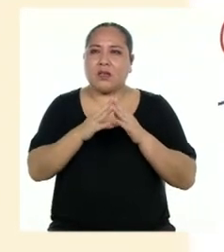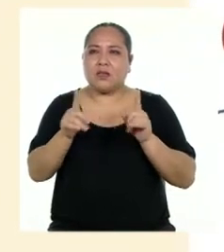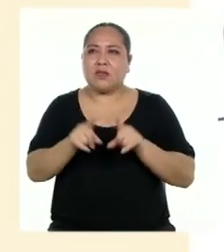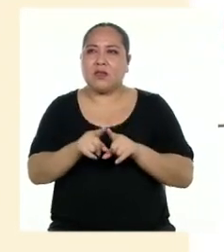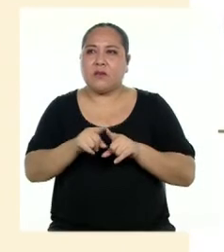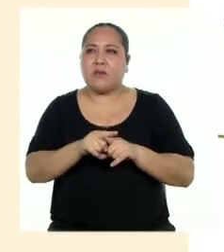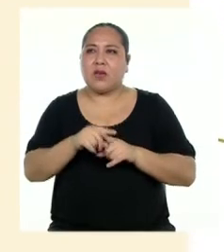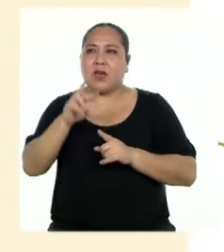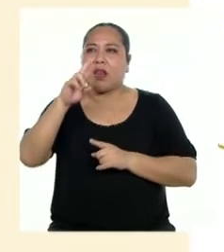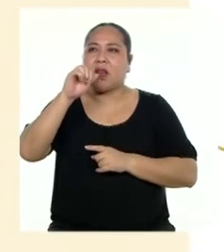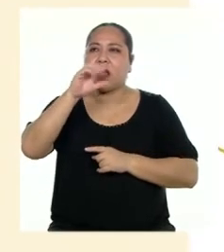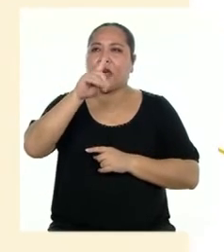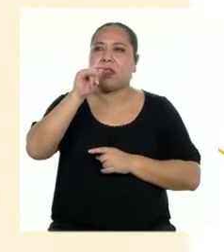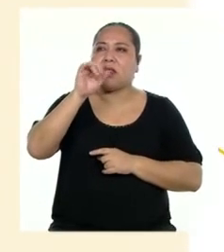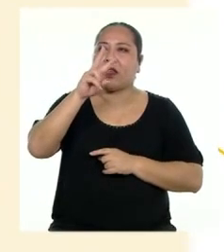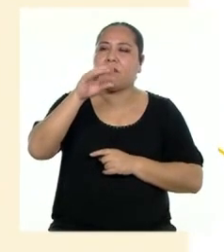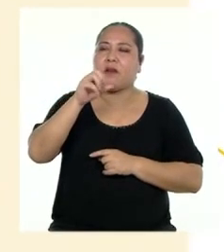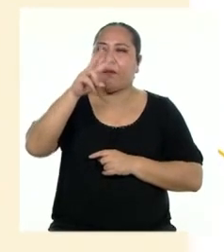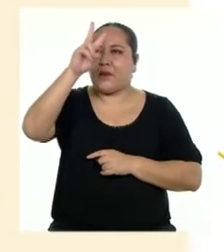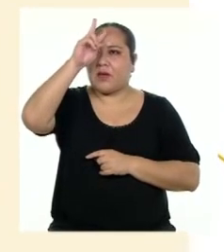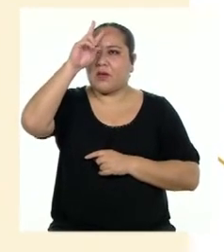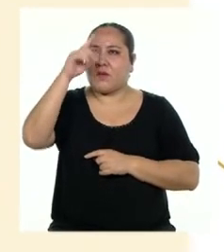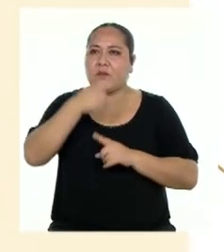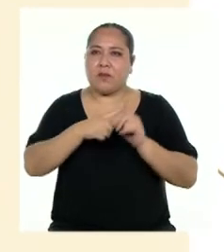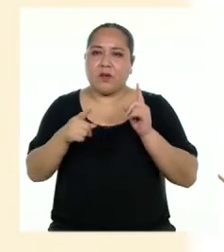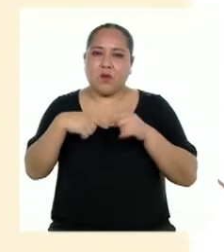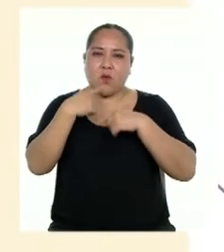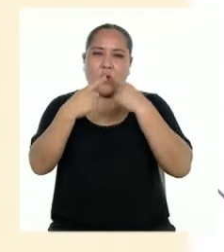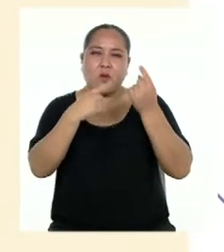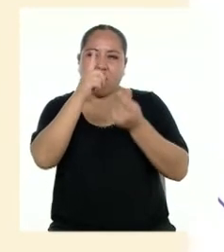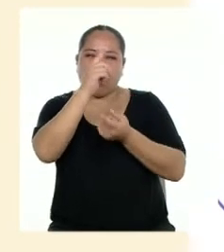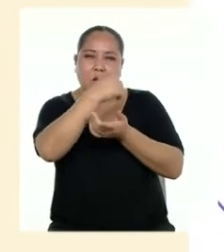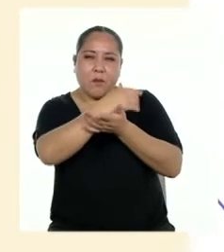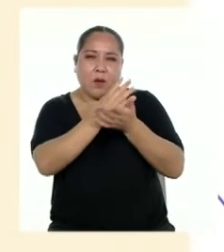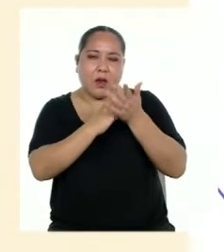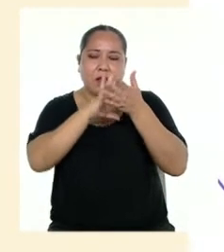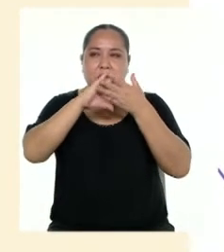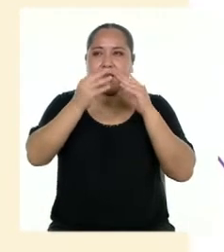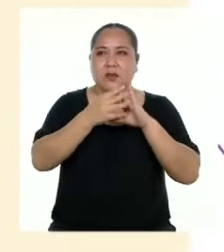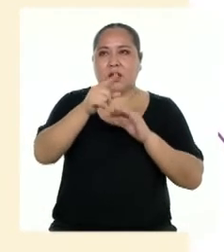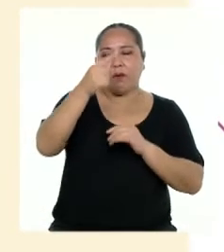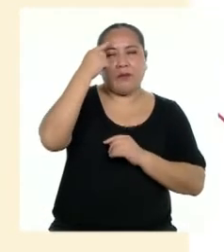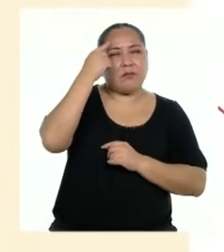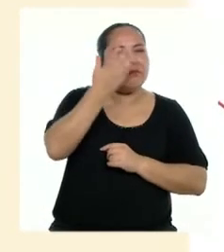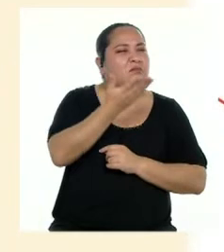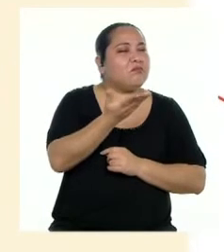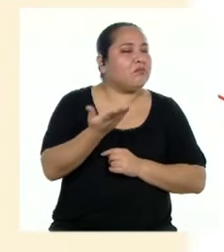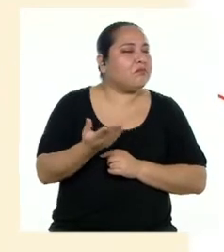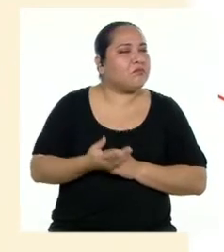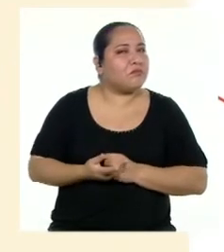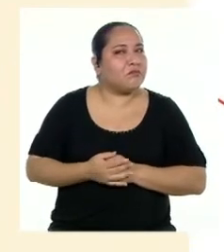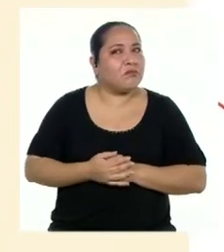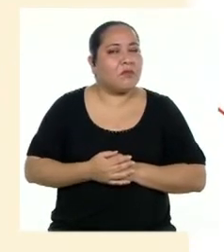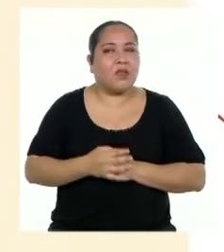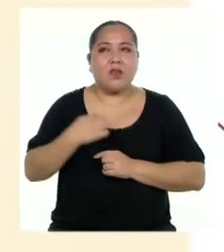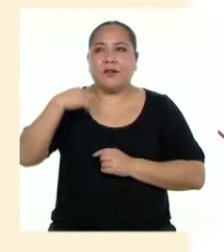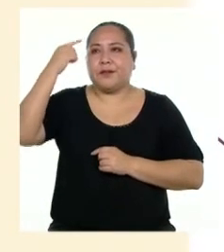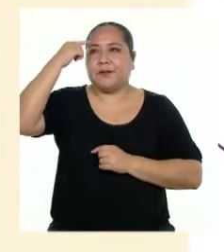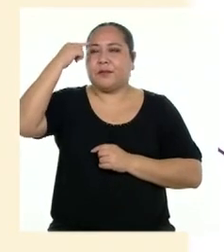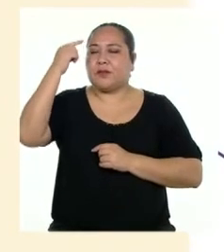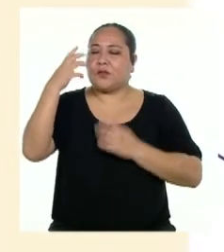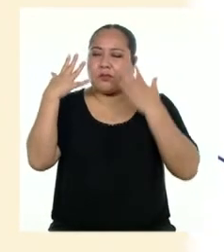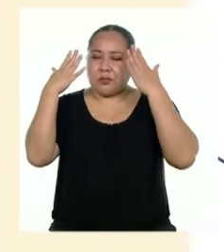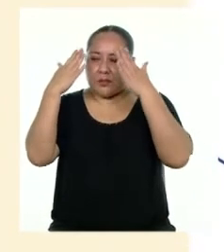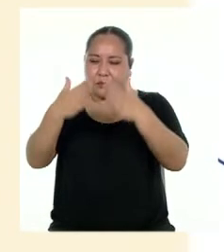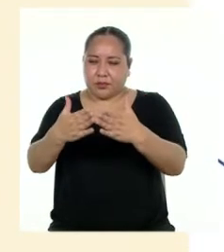también a Reactiva Perú, pero solo cuenta un lado de la historia. ¿Y qué tal te parece eso? Me parece que se